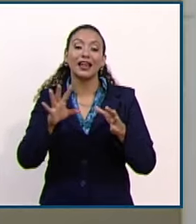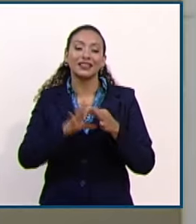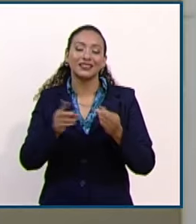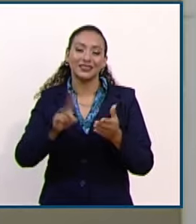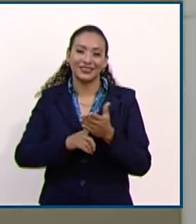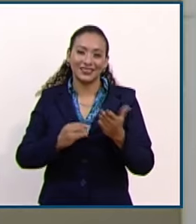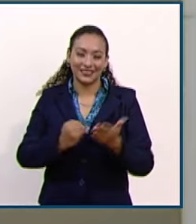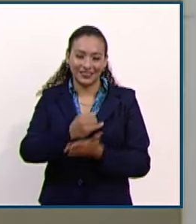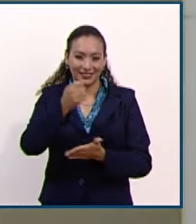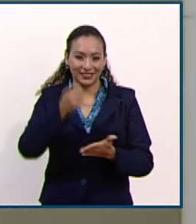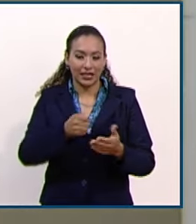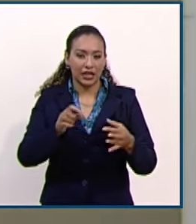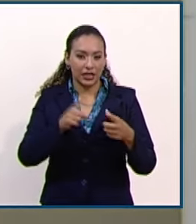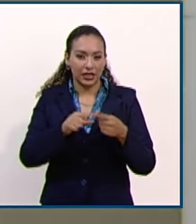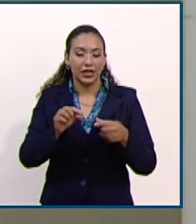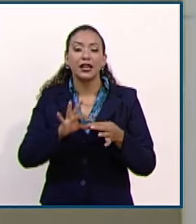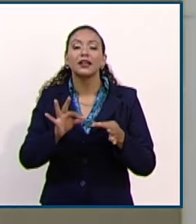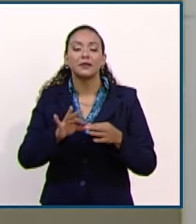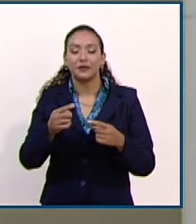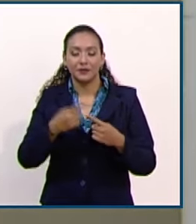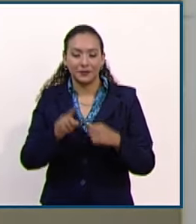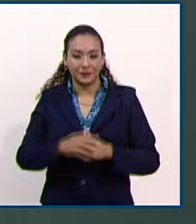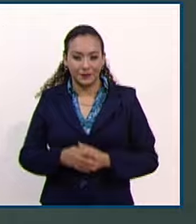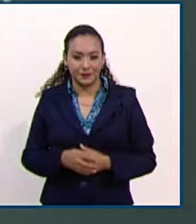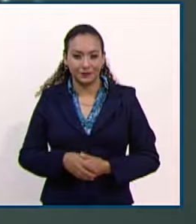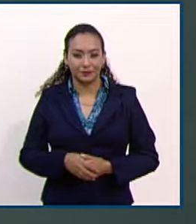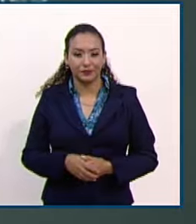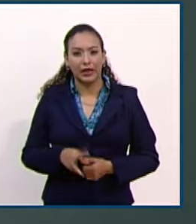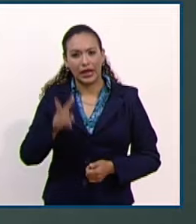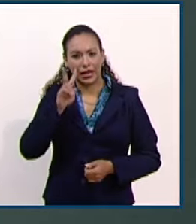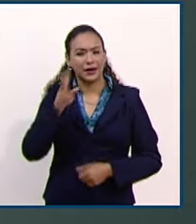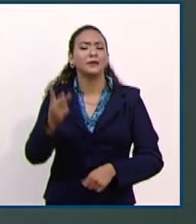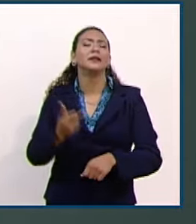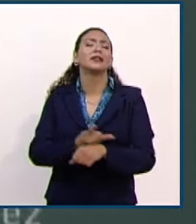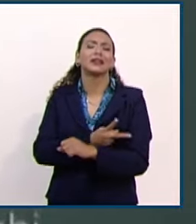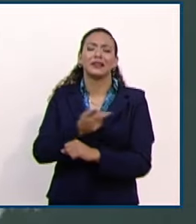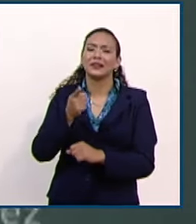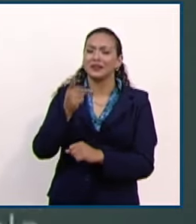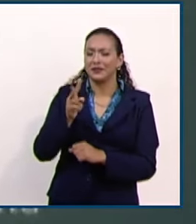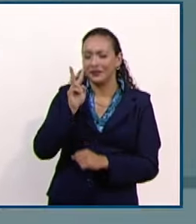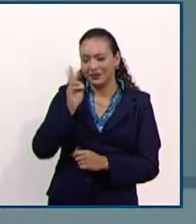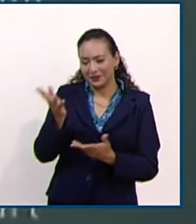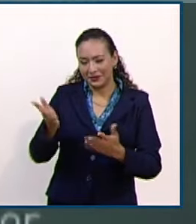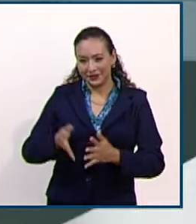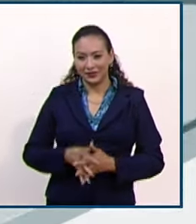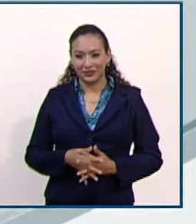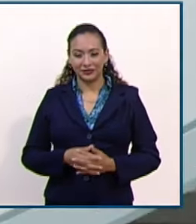Federación con comentarios de magistraturas locales. Vamos a escuchar parte de la reflexión.